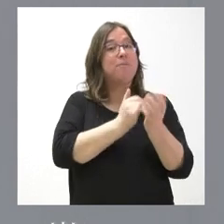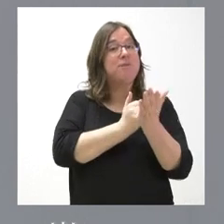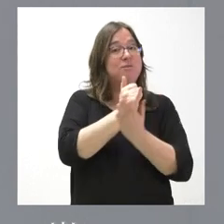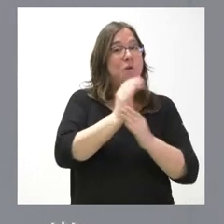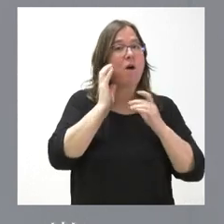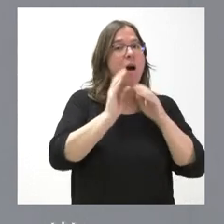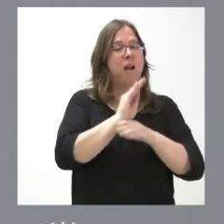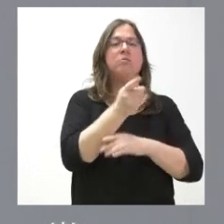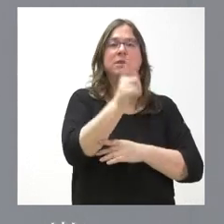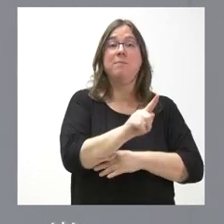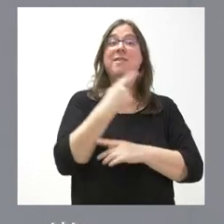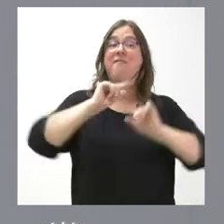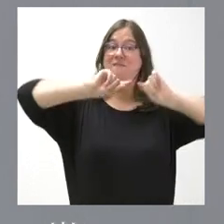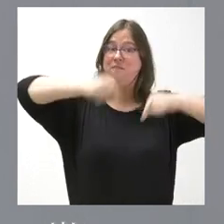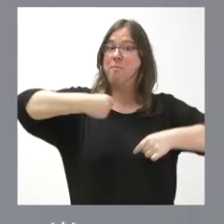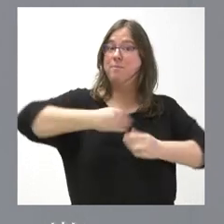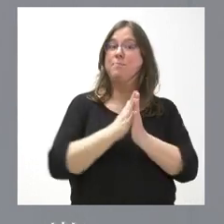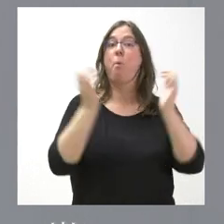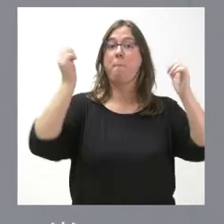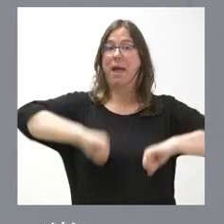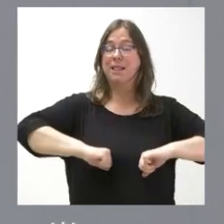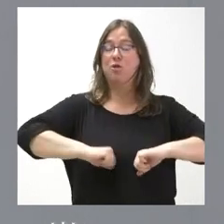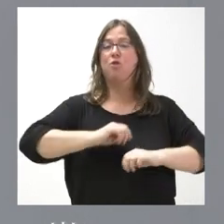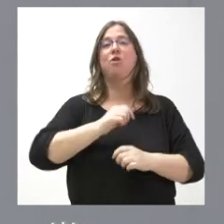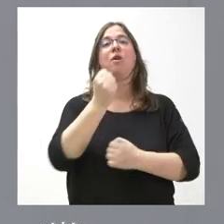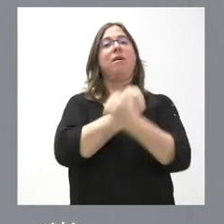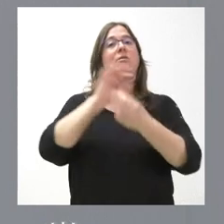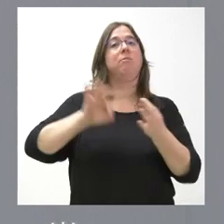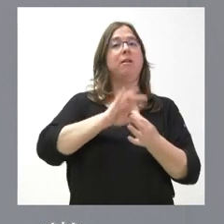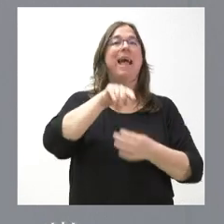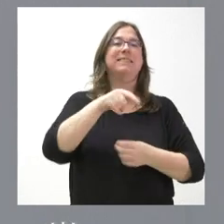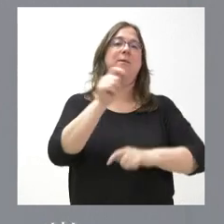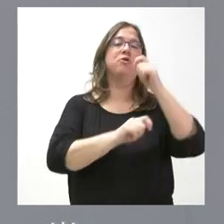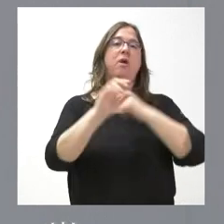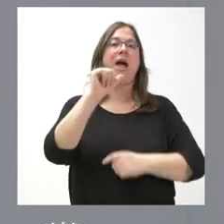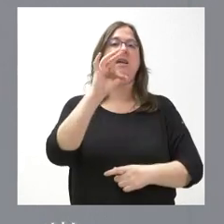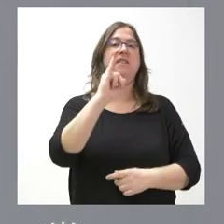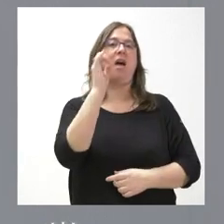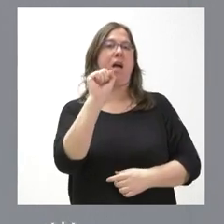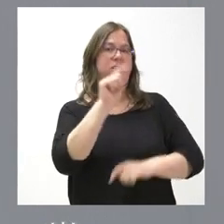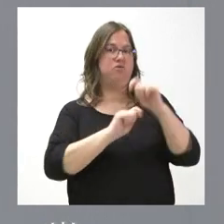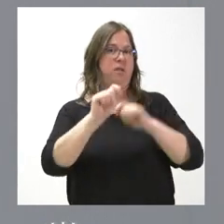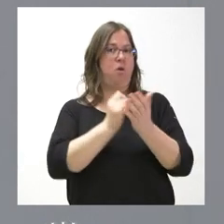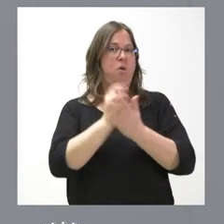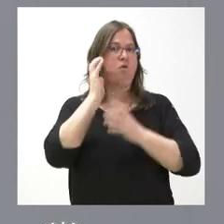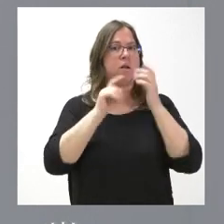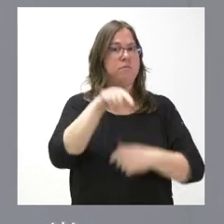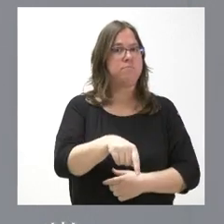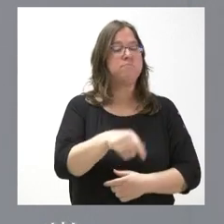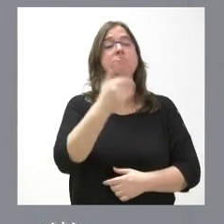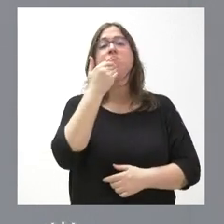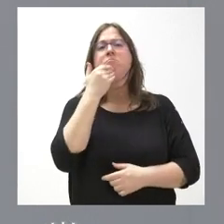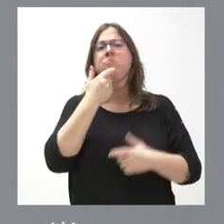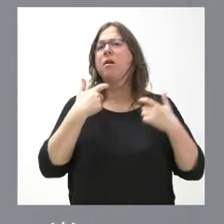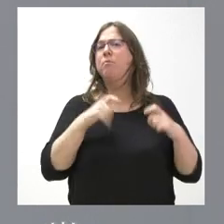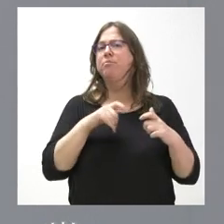firmantes de ese pacto de la economía circular, ayer estaba en el pacto, era Asaja, porque hay una parte de la agricultura que tiene un